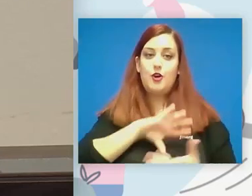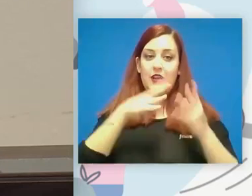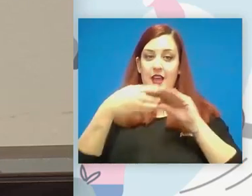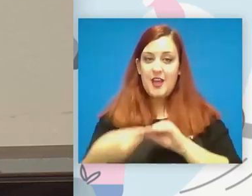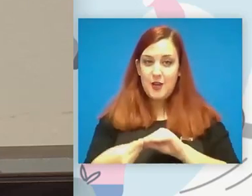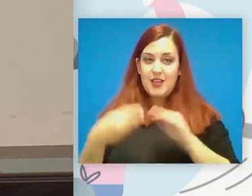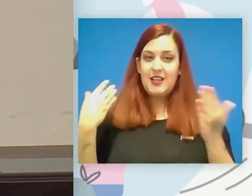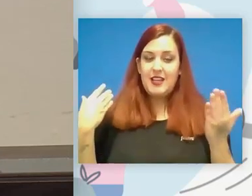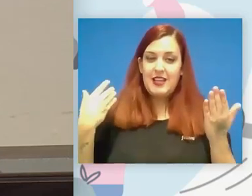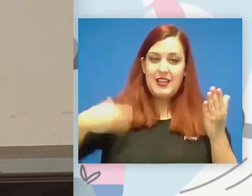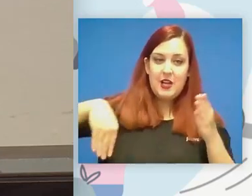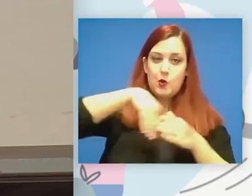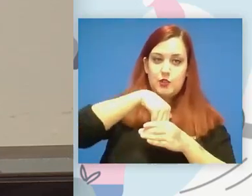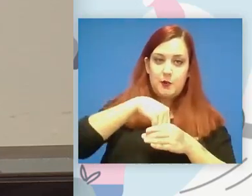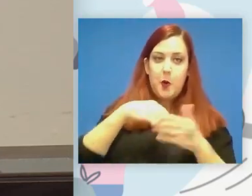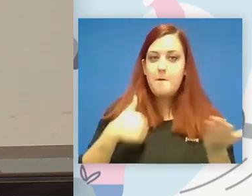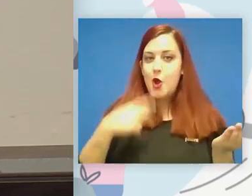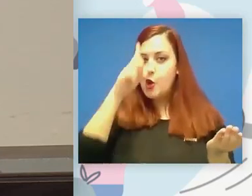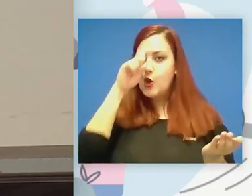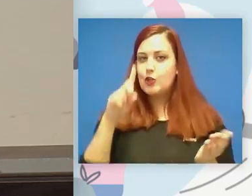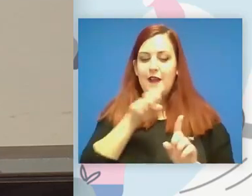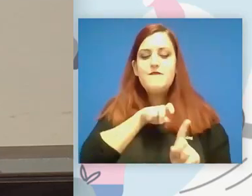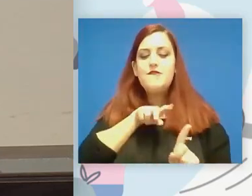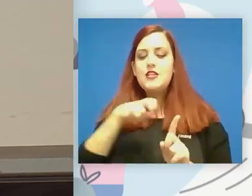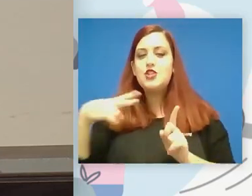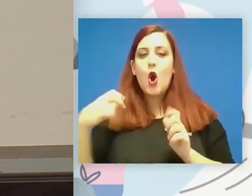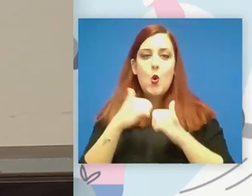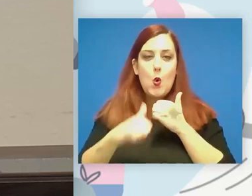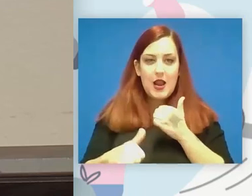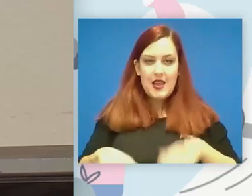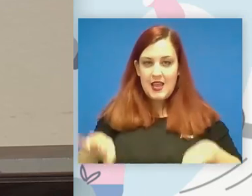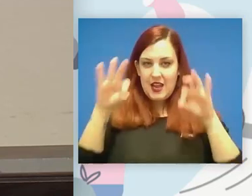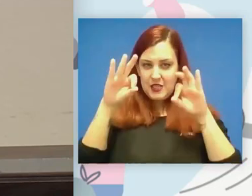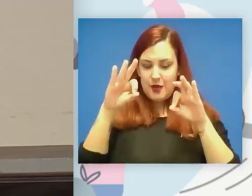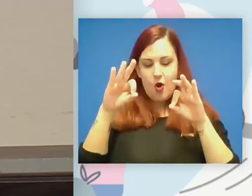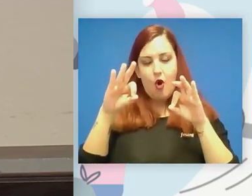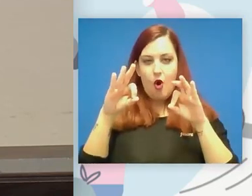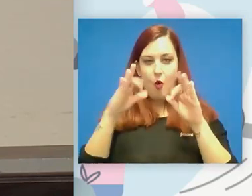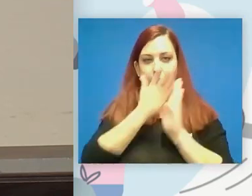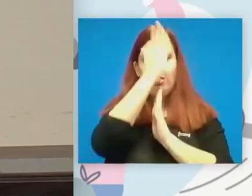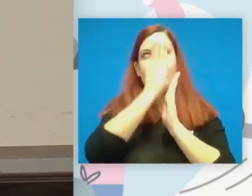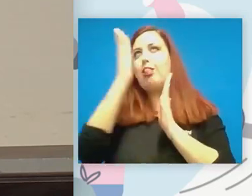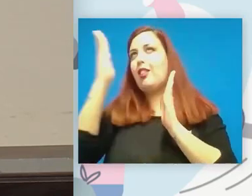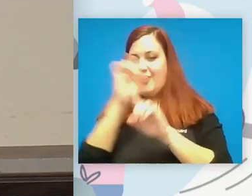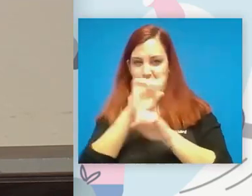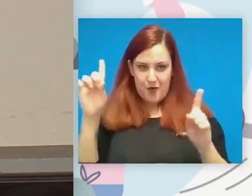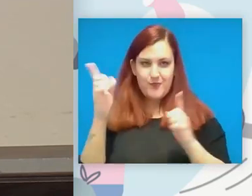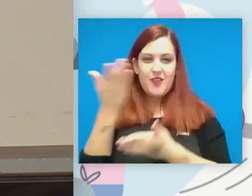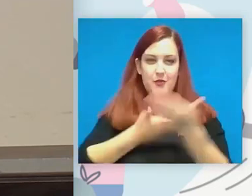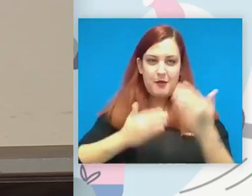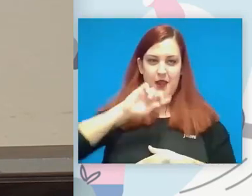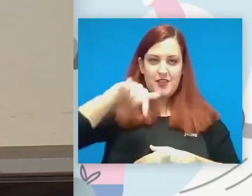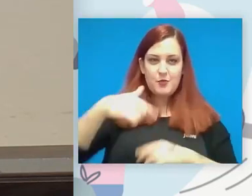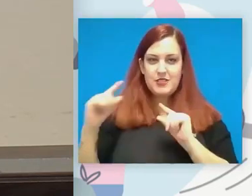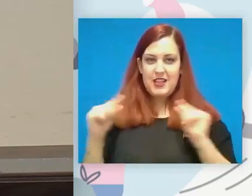discapacidad en general. Entonces, espero que no perder mucho el hilo conductor y aportar algo para luego el debate que es